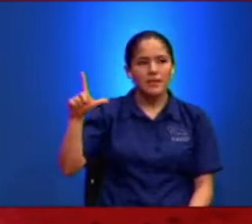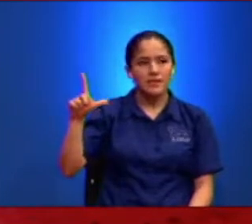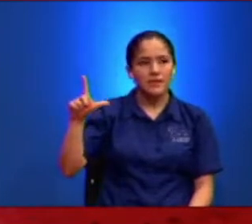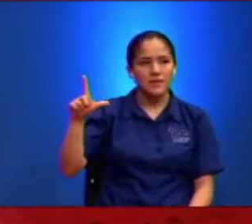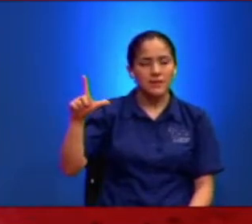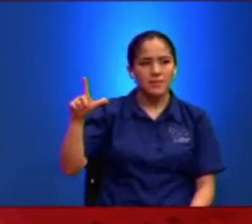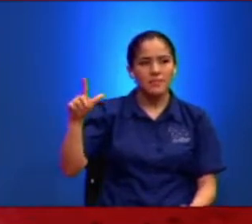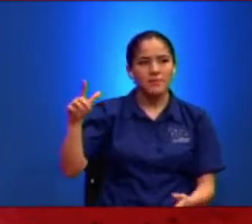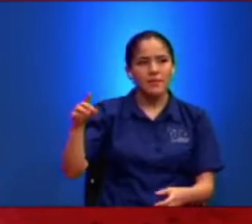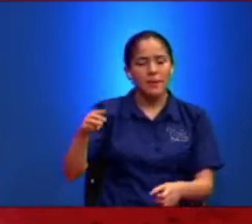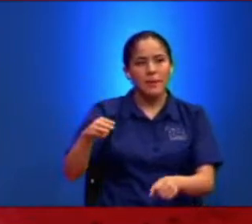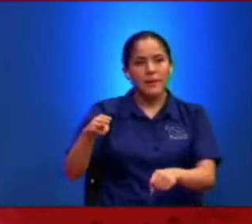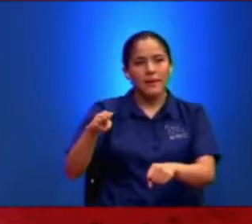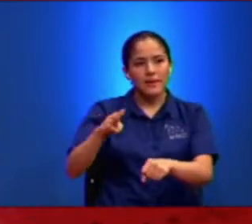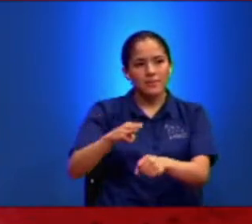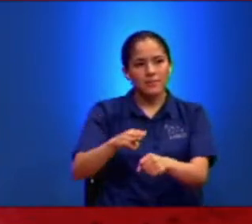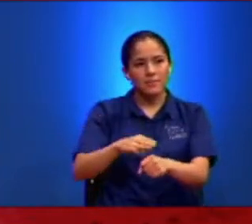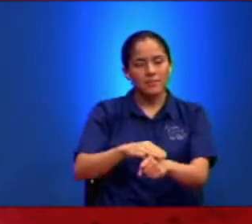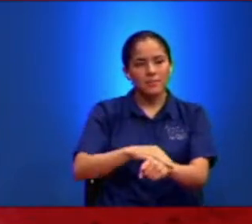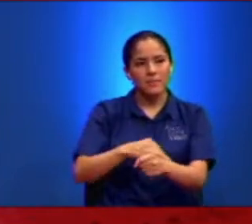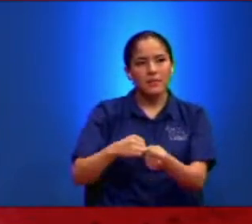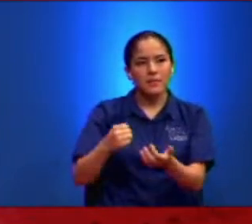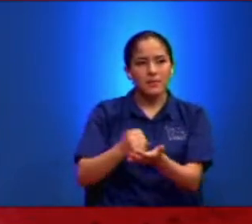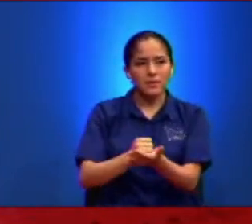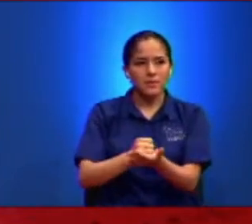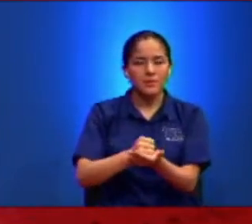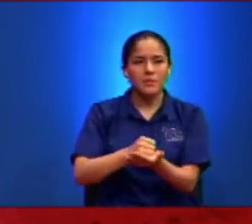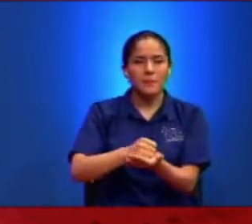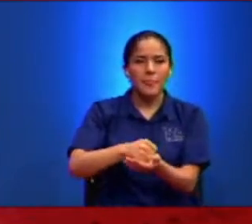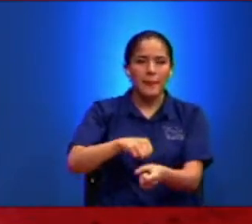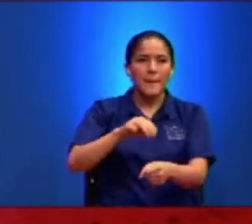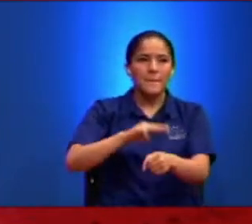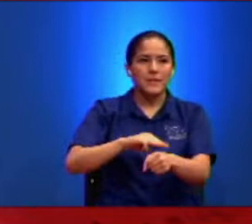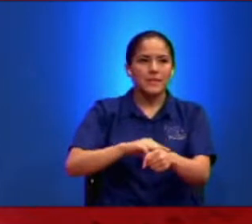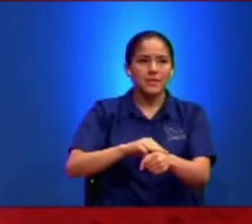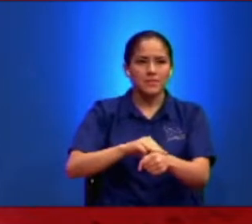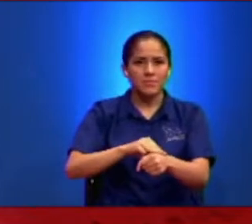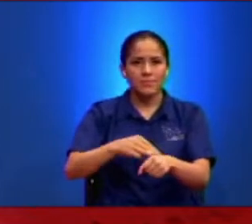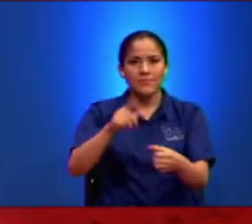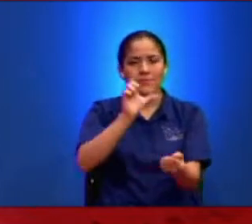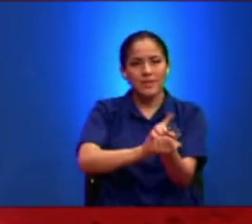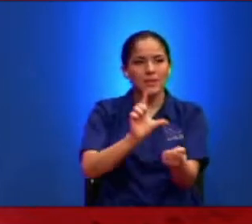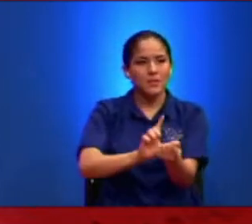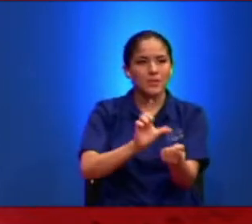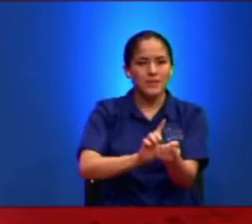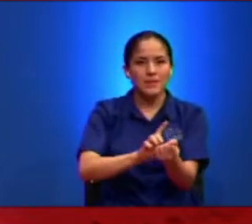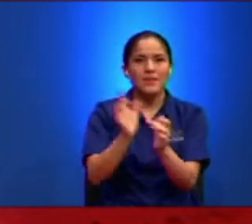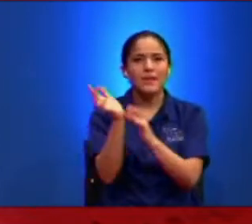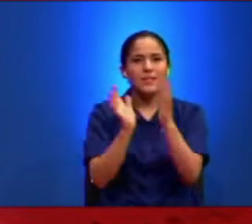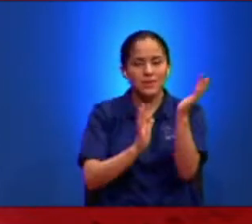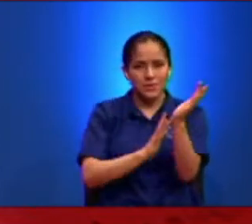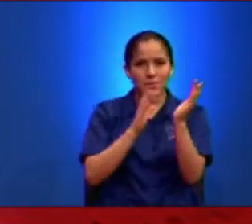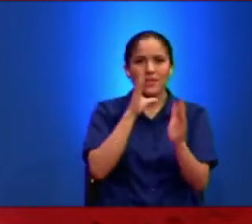El Que relata El mismo evento Cuando Jesús Está hablando De que lo van a matar